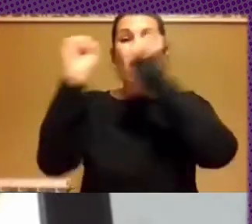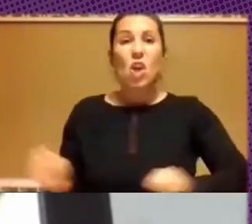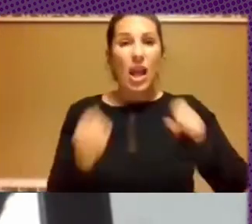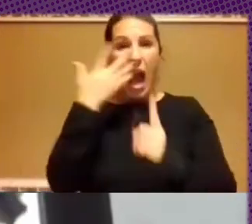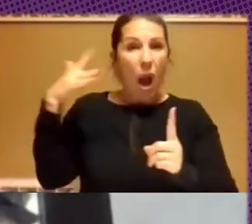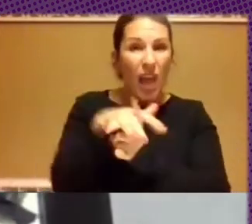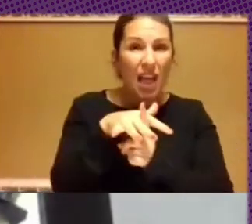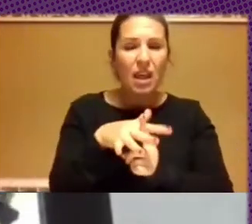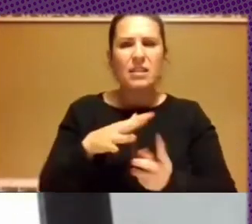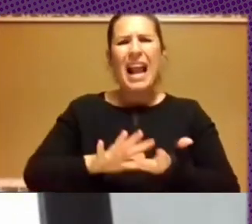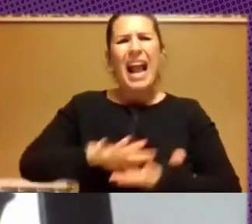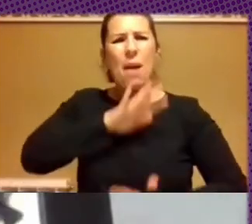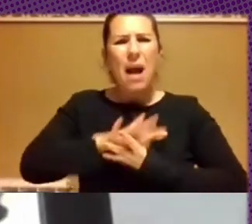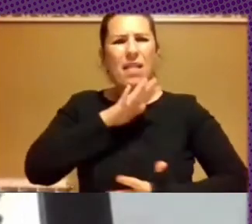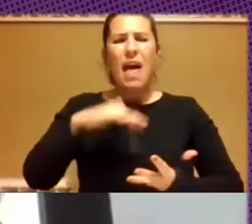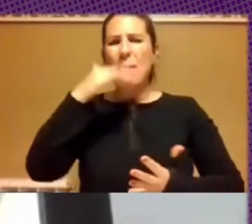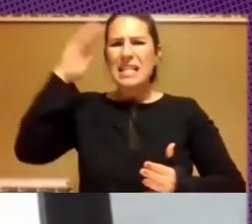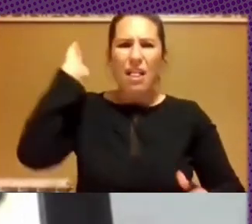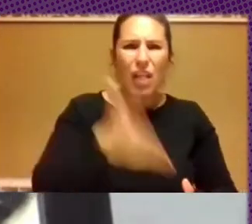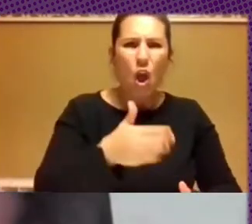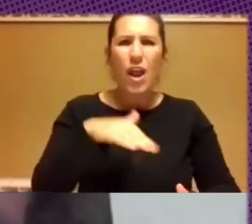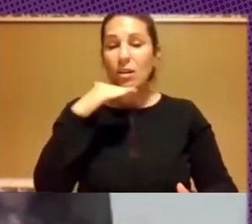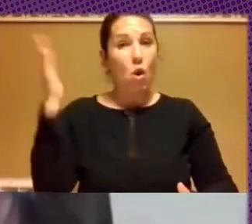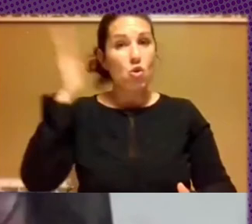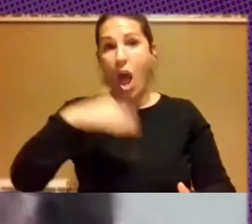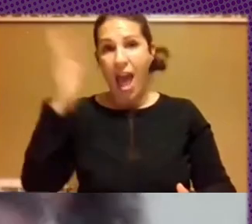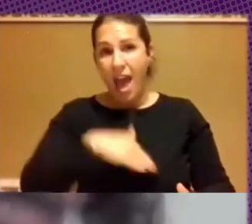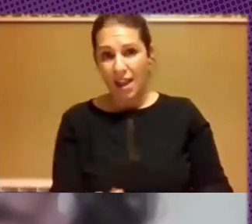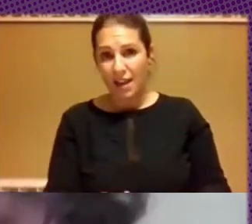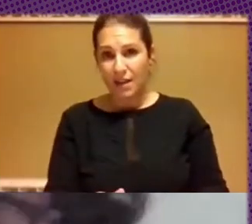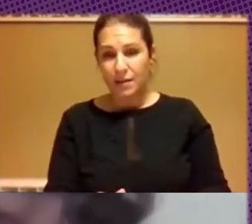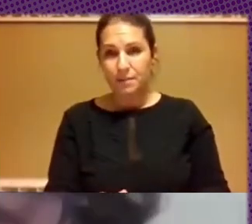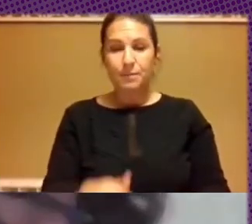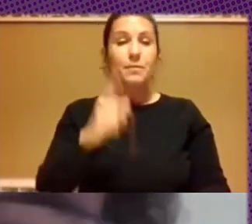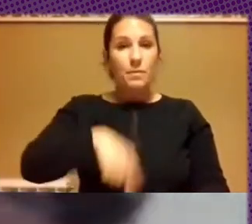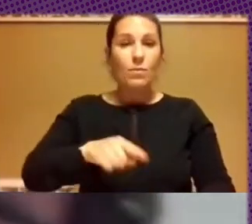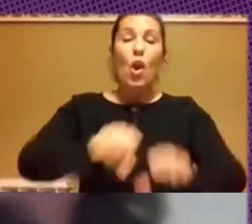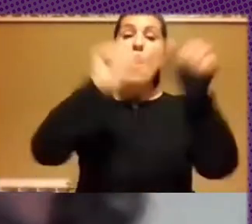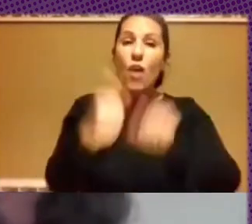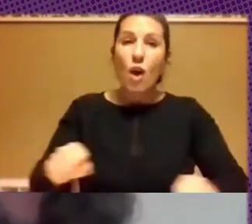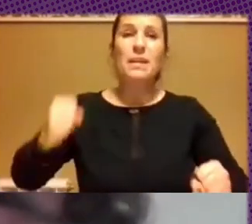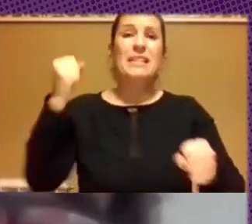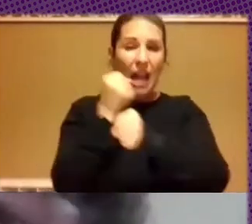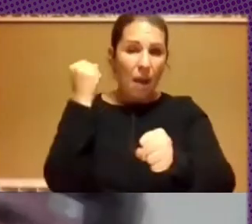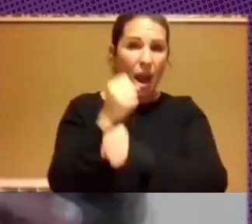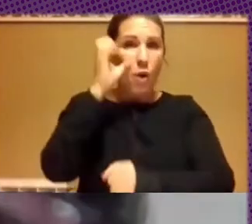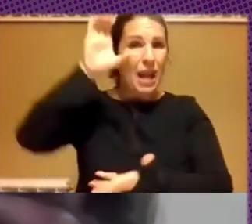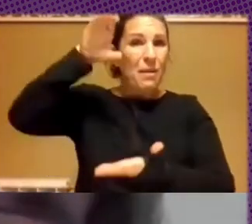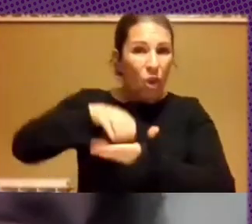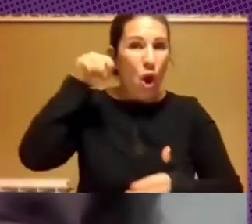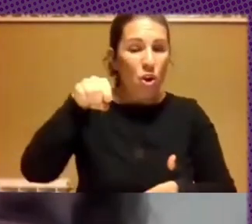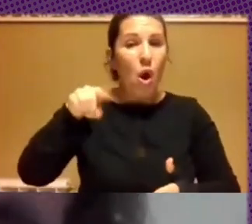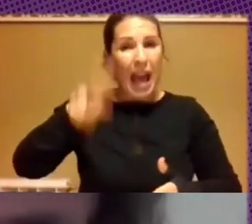tipo de capacidad sancionatoria. Además, la forma del trabajo del observatorio es una